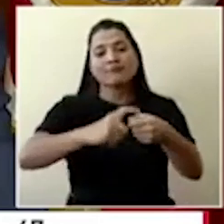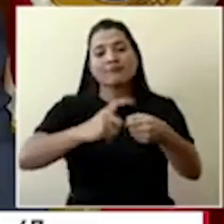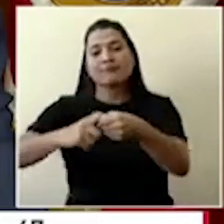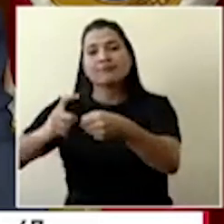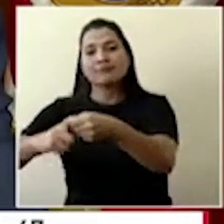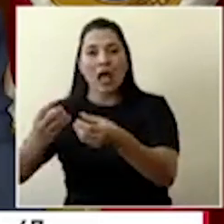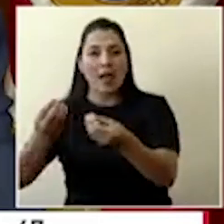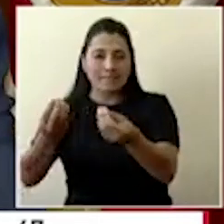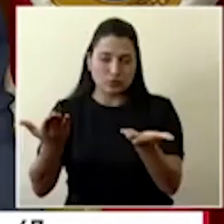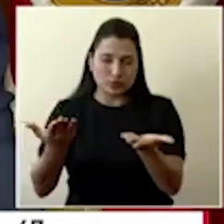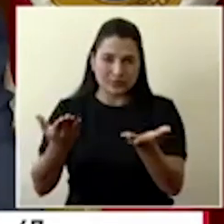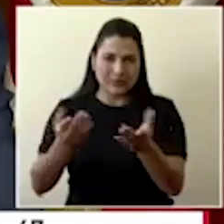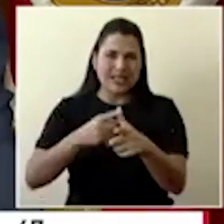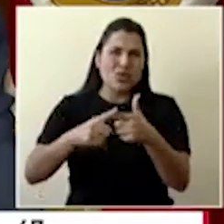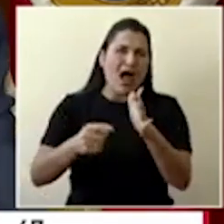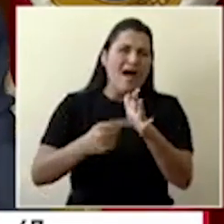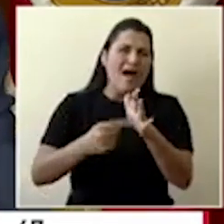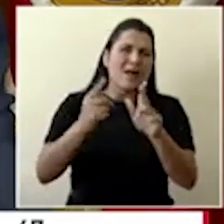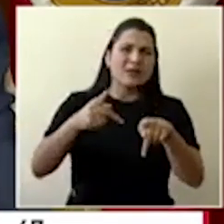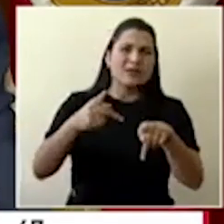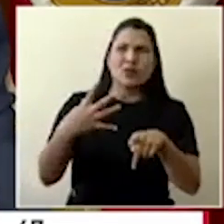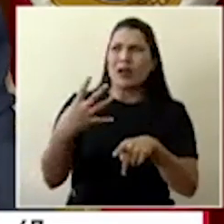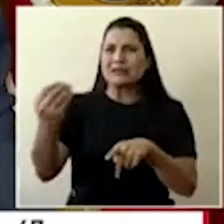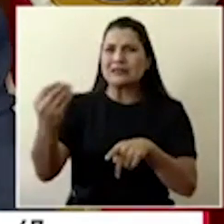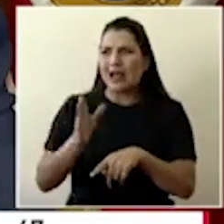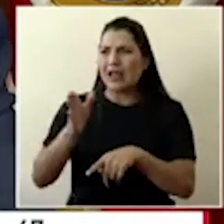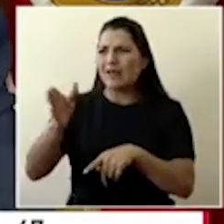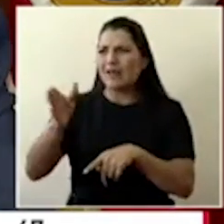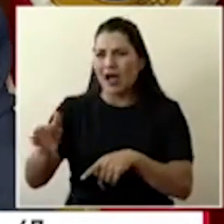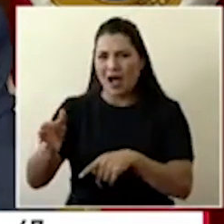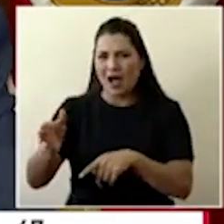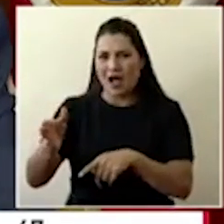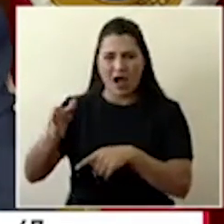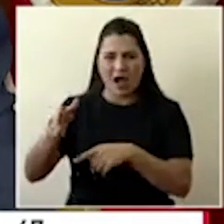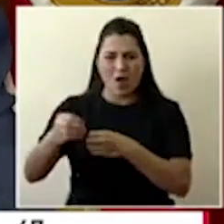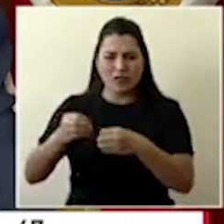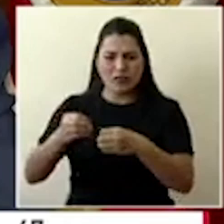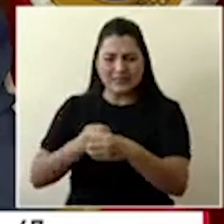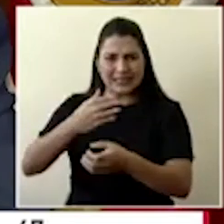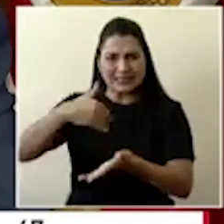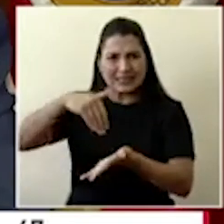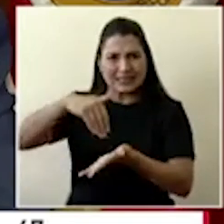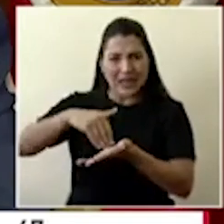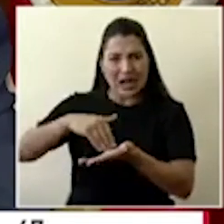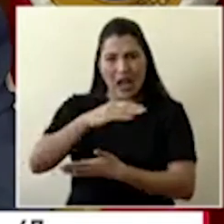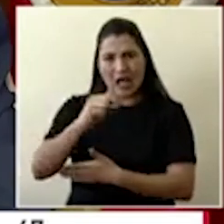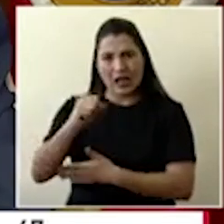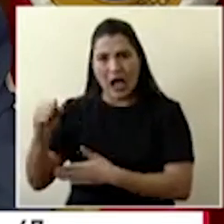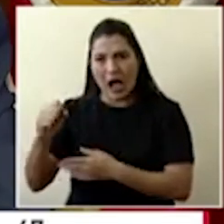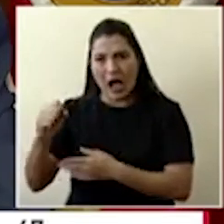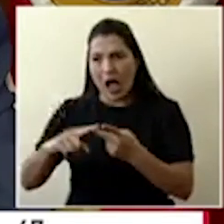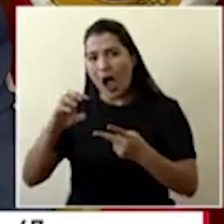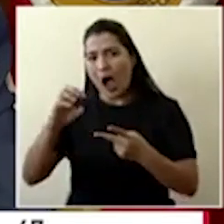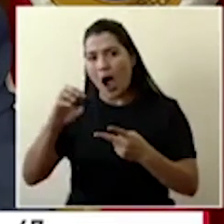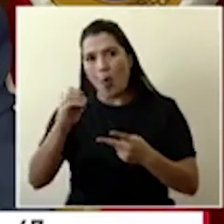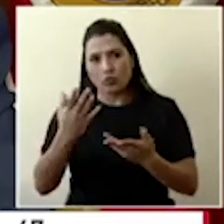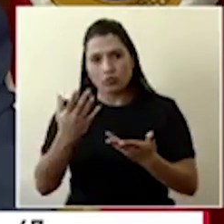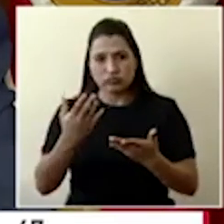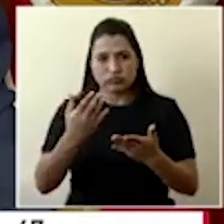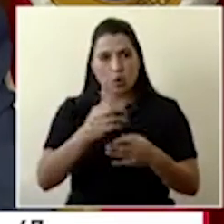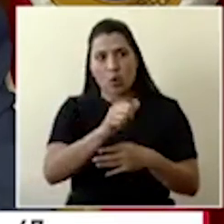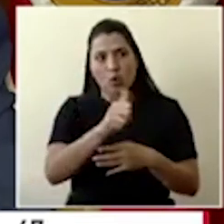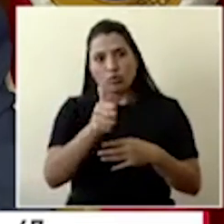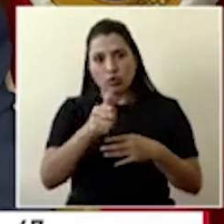información en oficinas centrales de la caja o en alguna sucursal de la caja. Y hemos puesto a